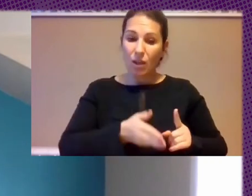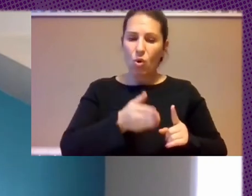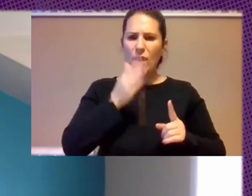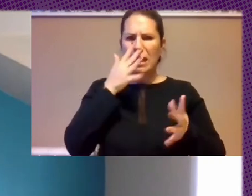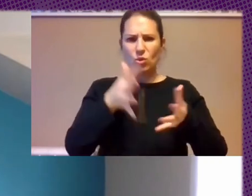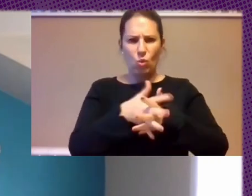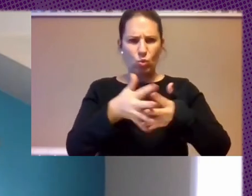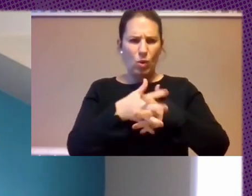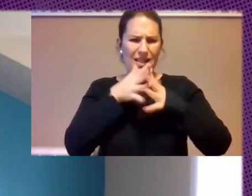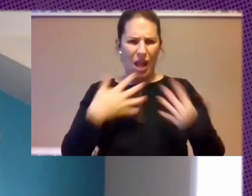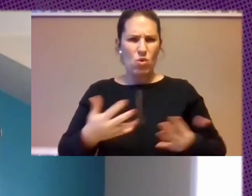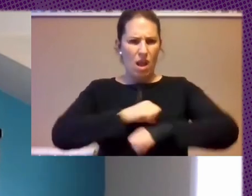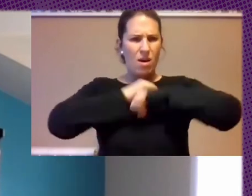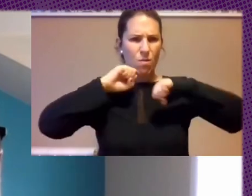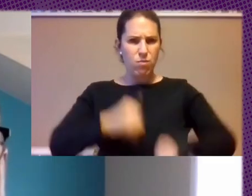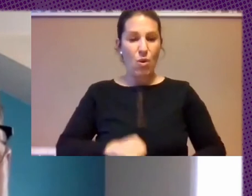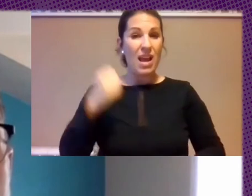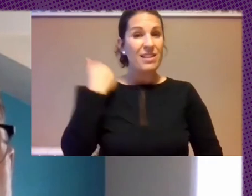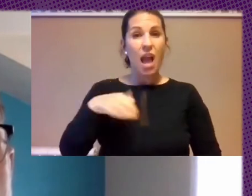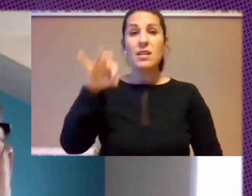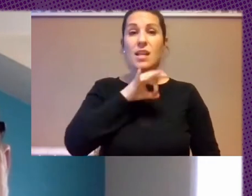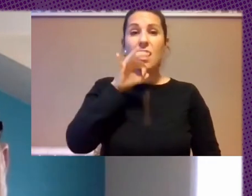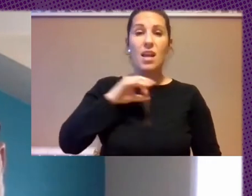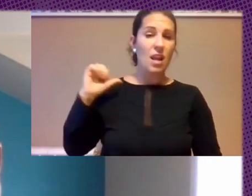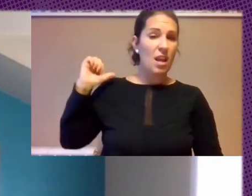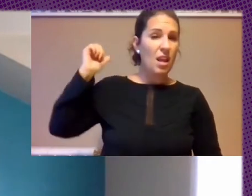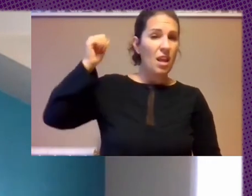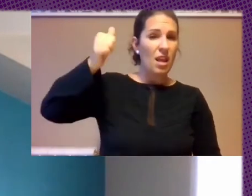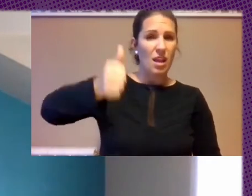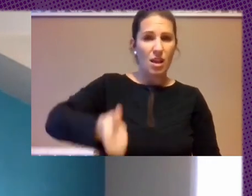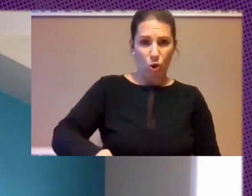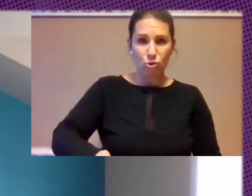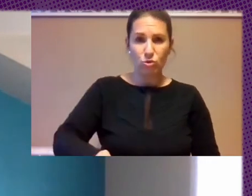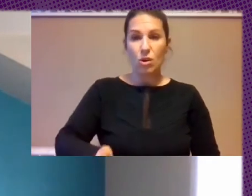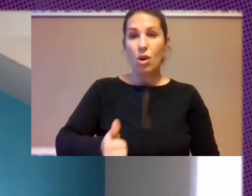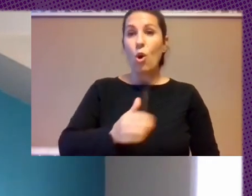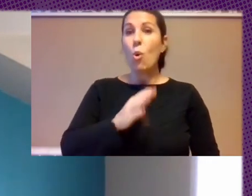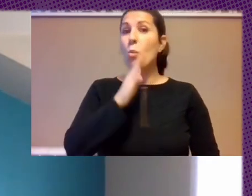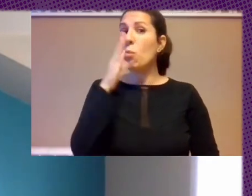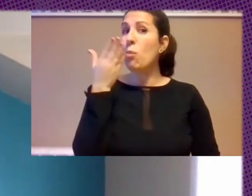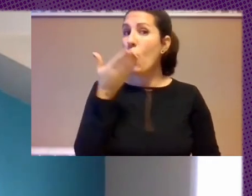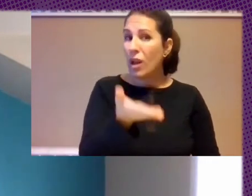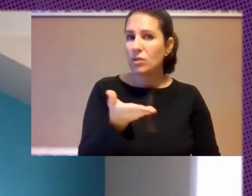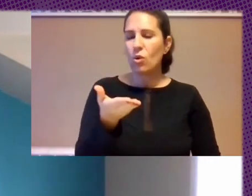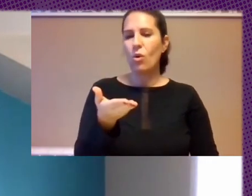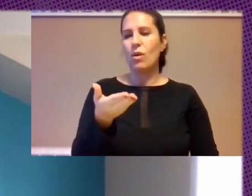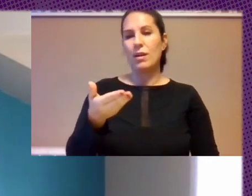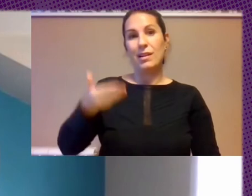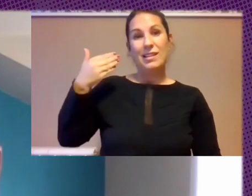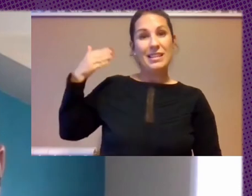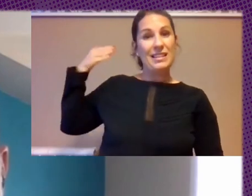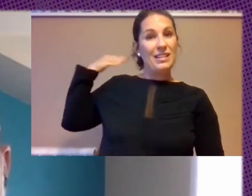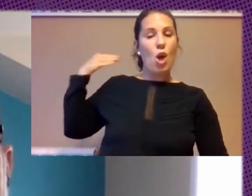Ya Llevamos Siglos Viviéndolo Y Yo creo Que por Eso Es Importante Aprender De Todos Los